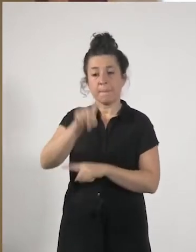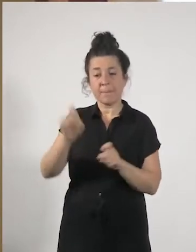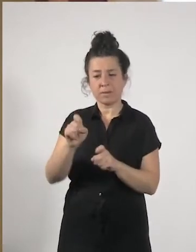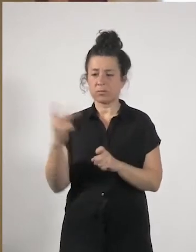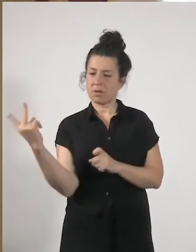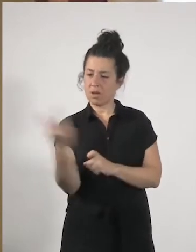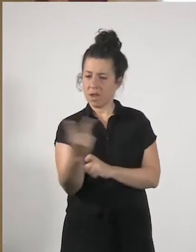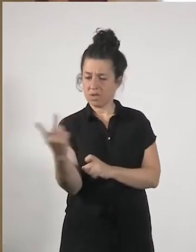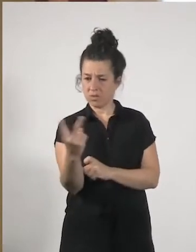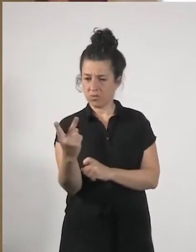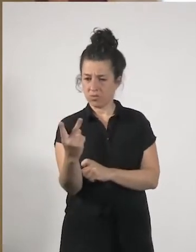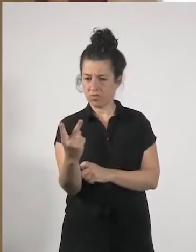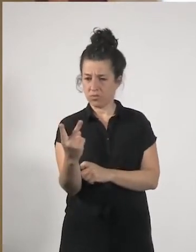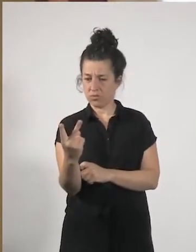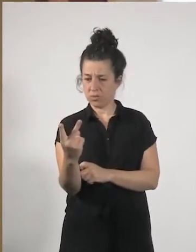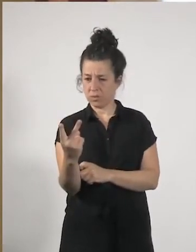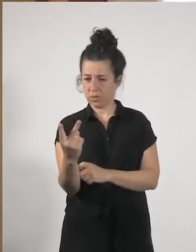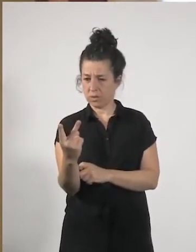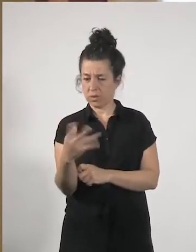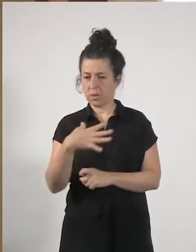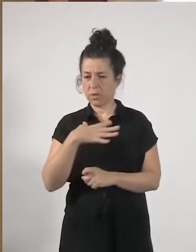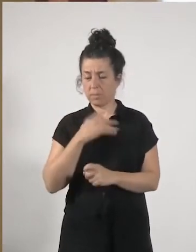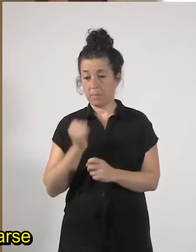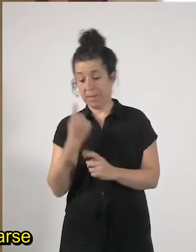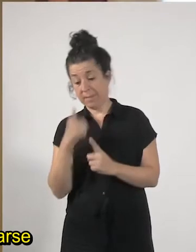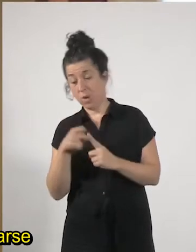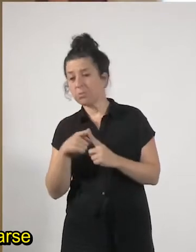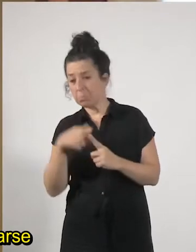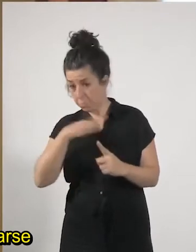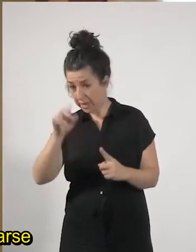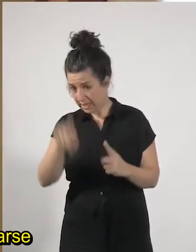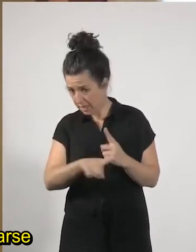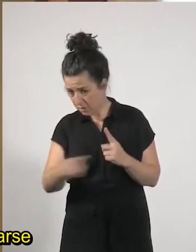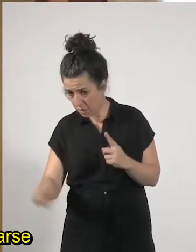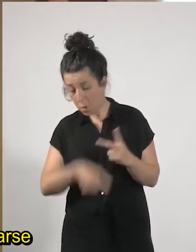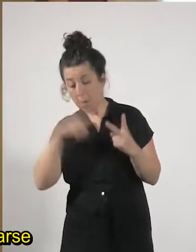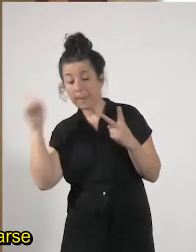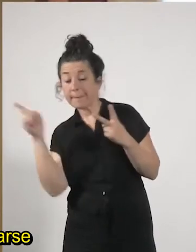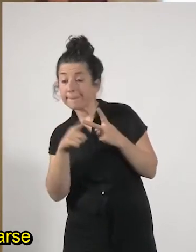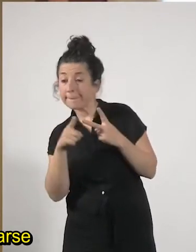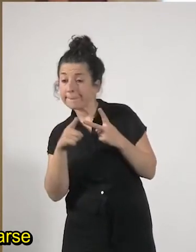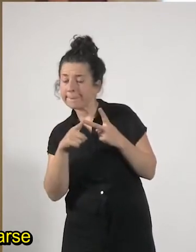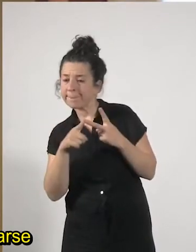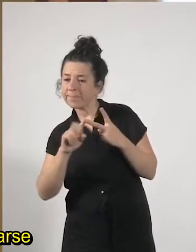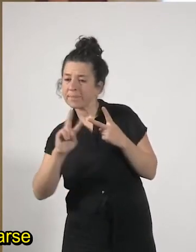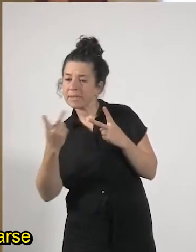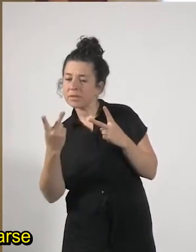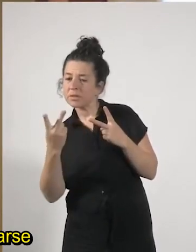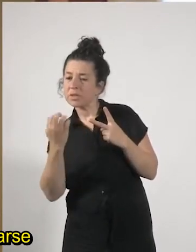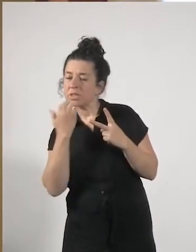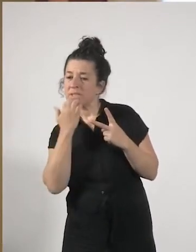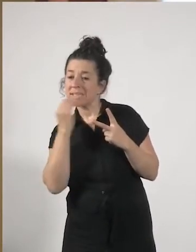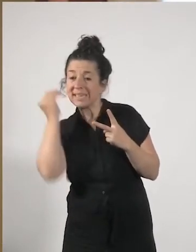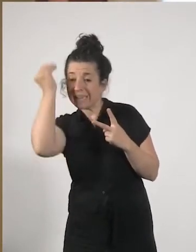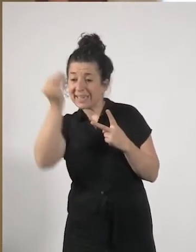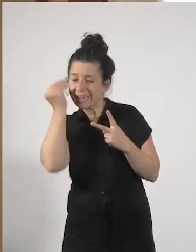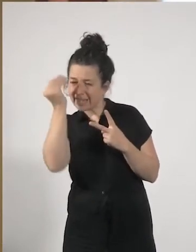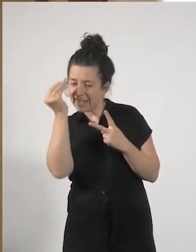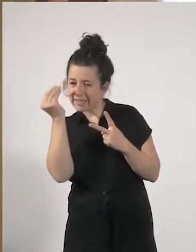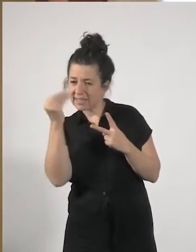no sé si esto os parece posible por un lado y si y si creéis o donde veis que van a darse las